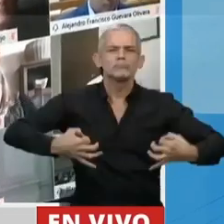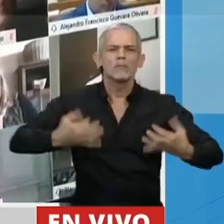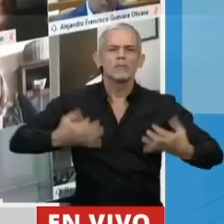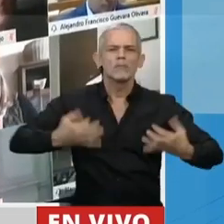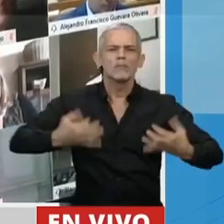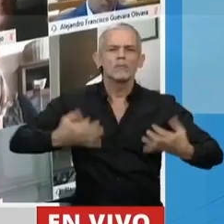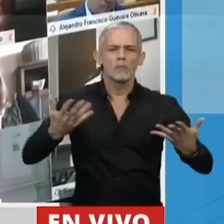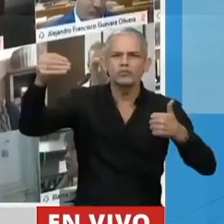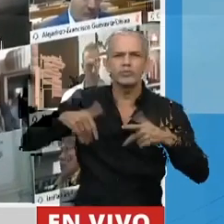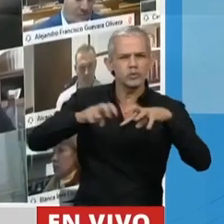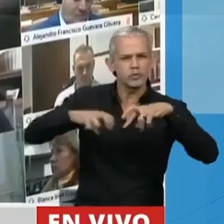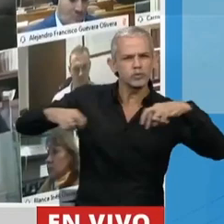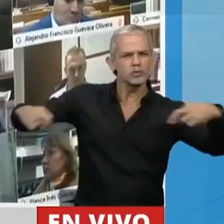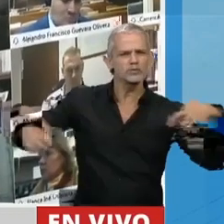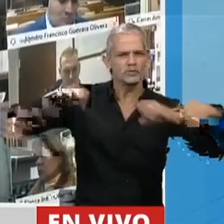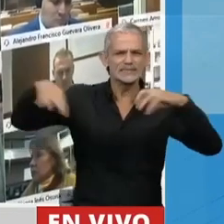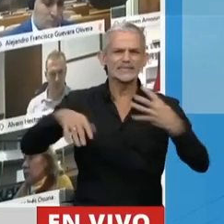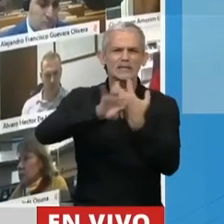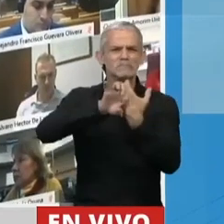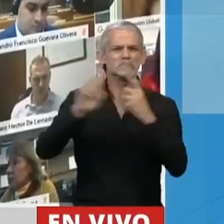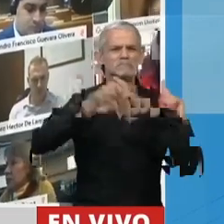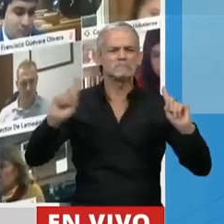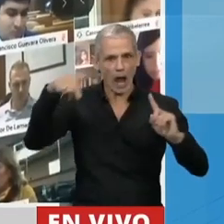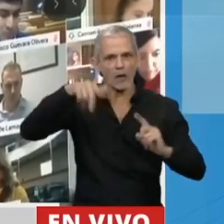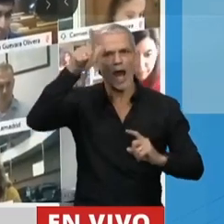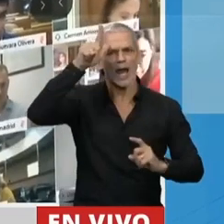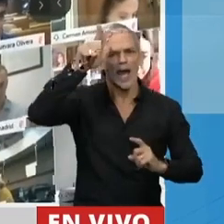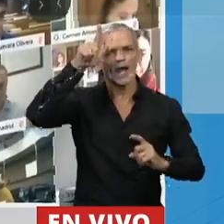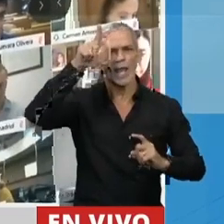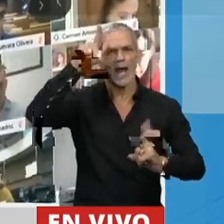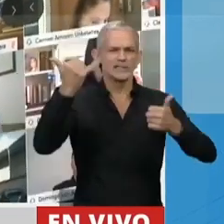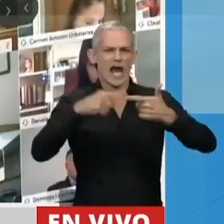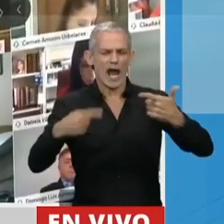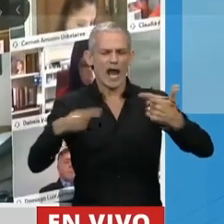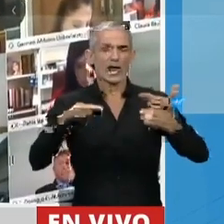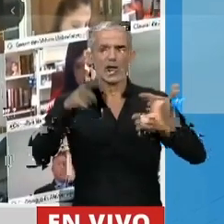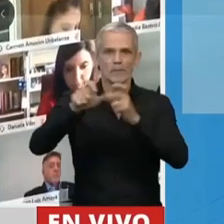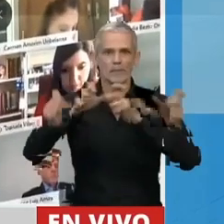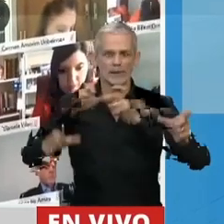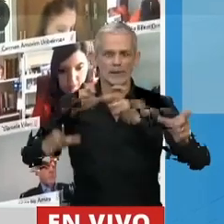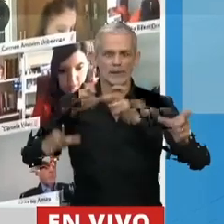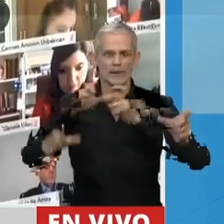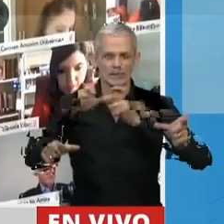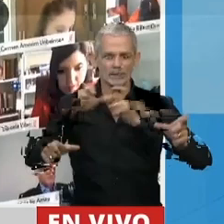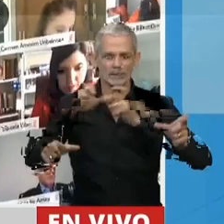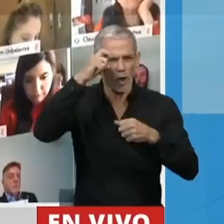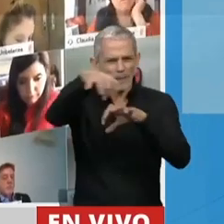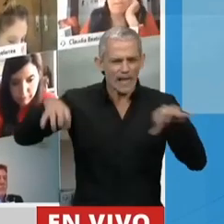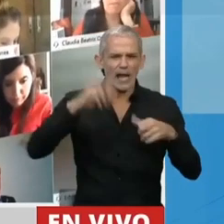presencialmente. En este momento hay policías, hay personal de sanidad,